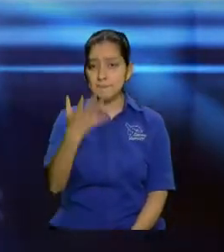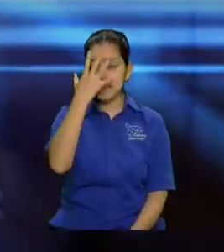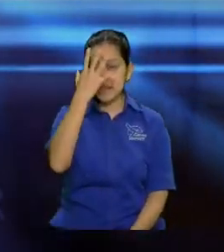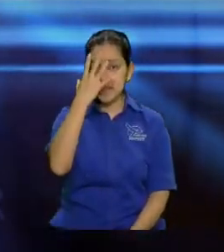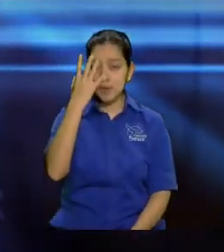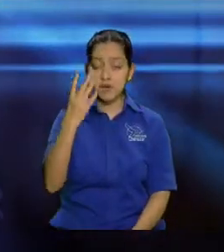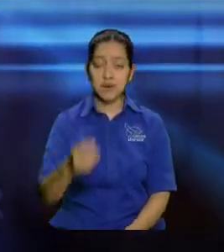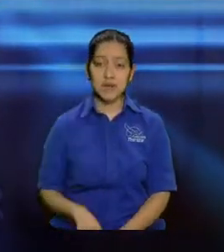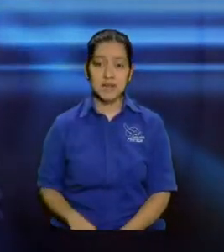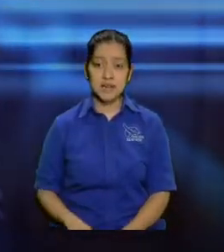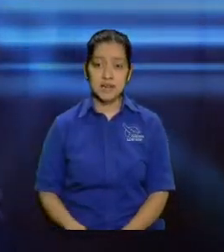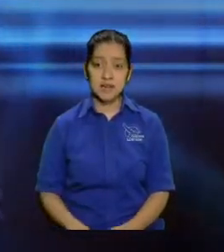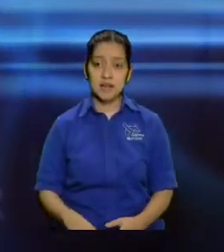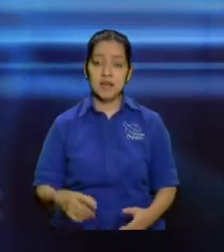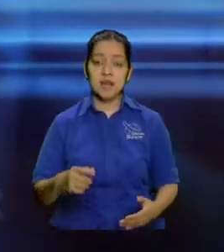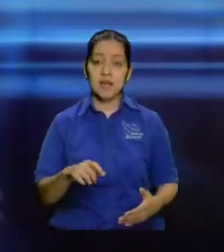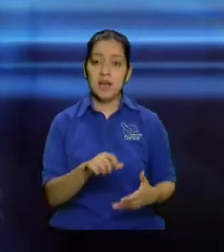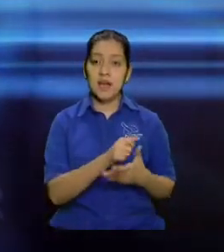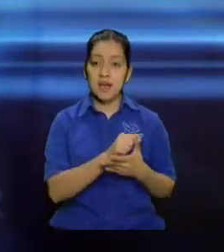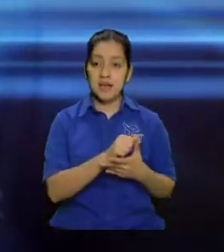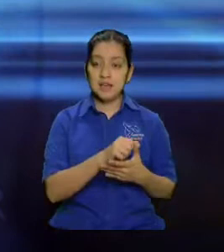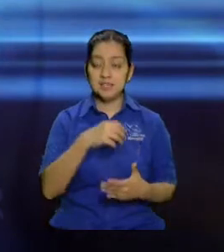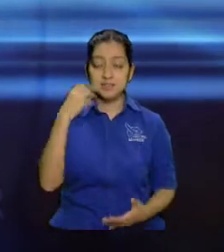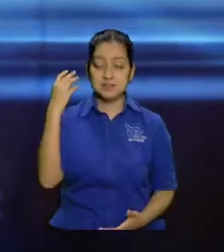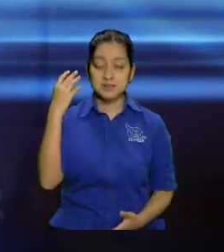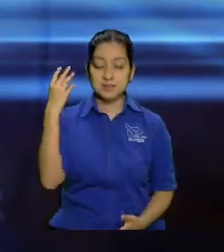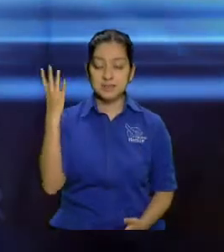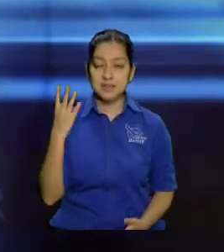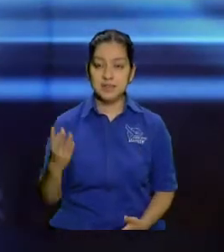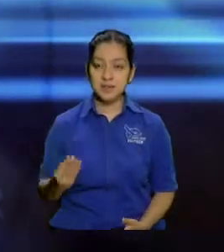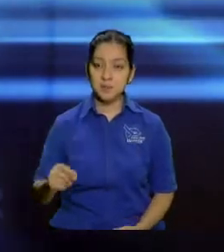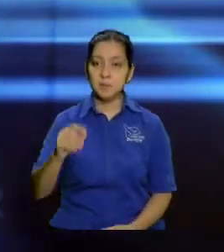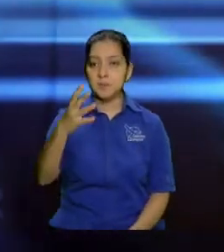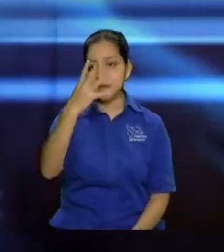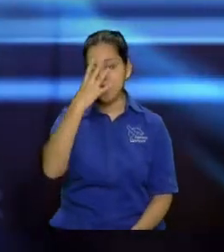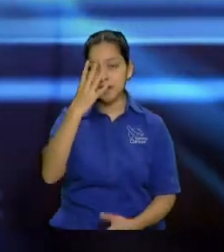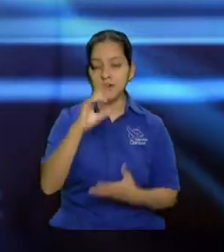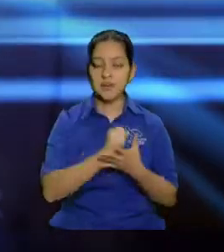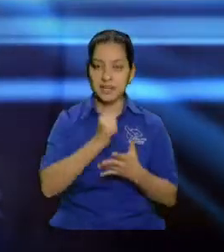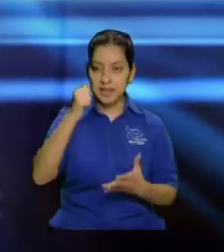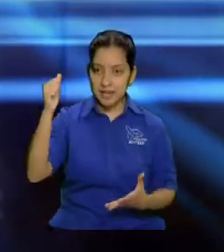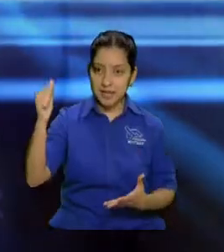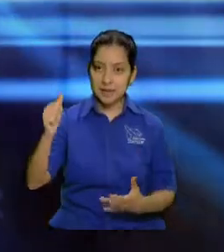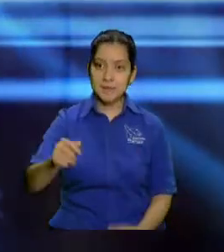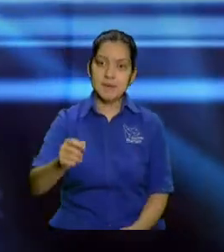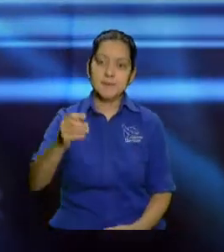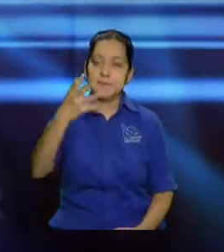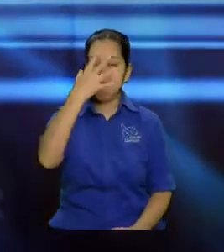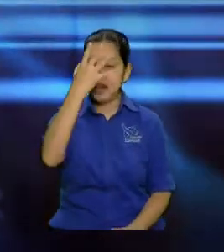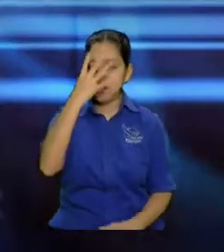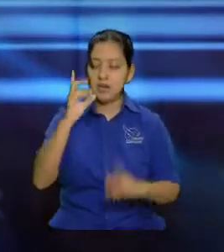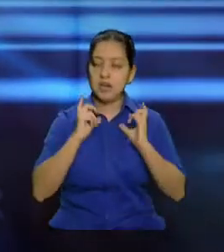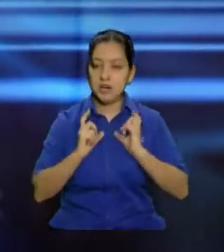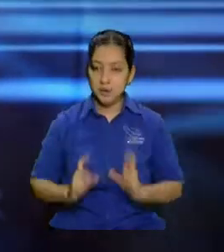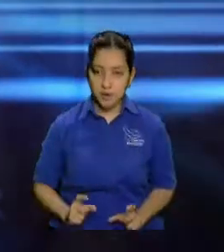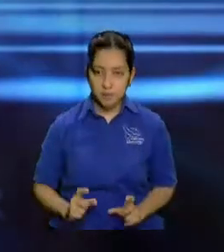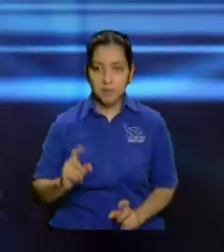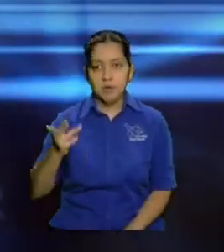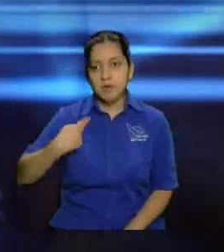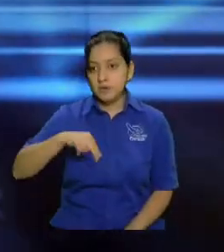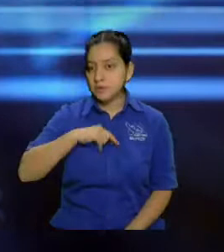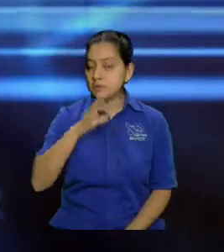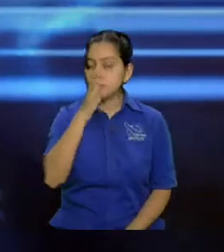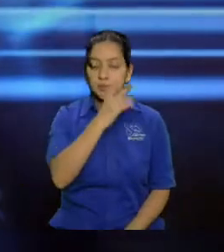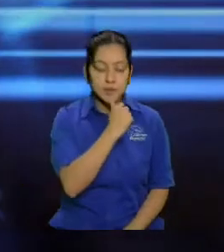humanismo en la iglesia, nosotros somos cristianos, no podemos estar promoviendo ni promulgando